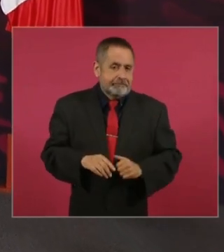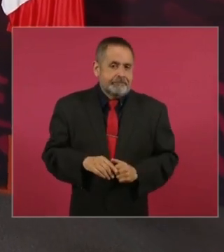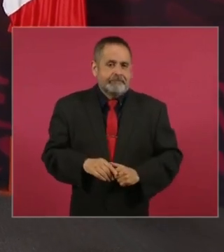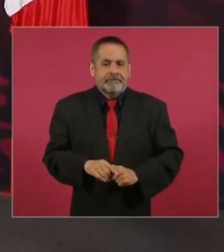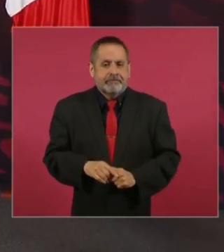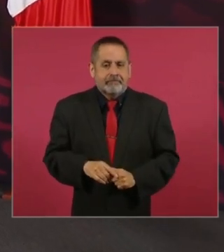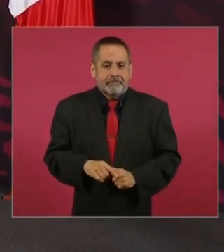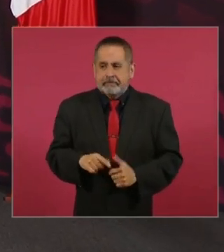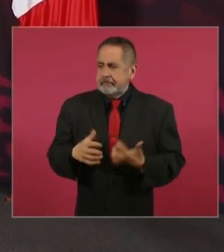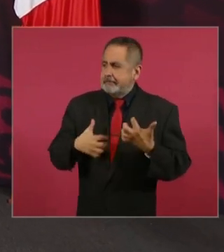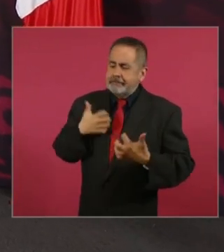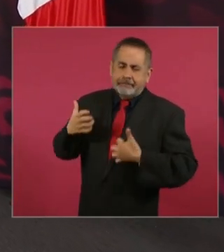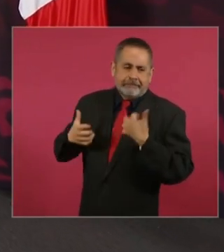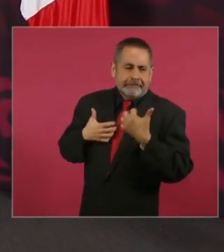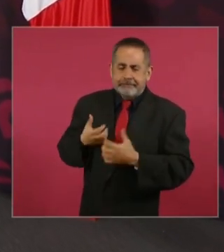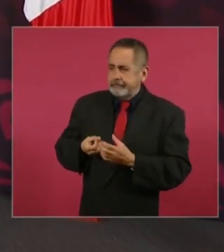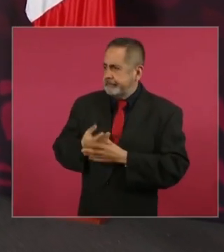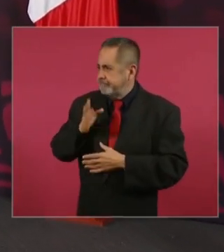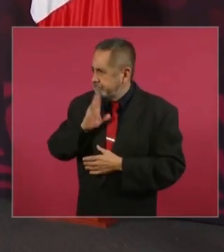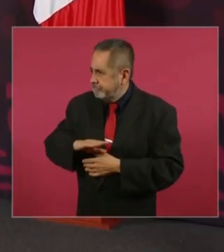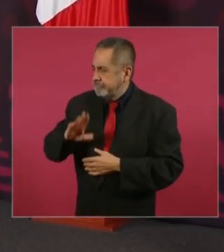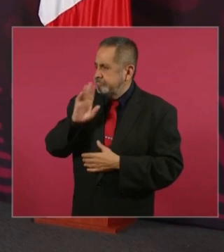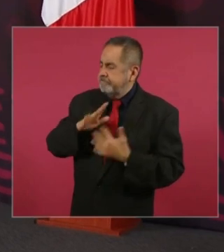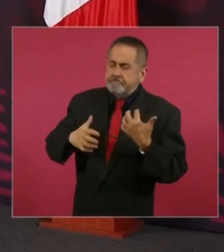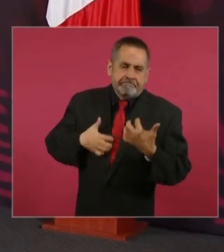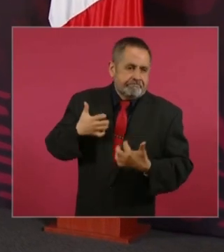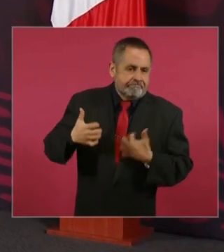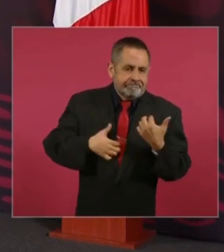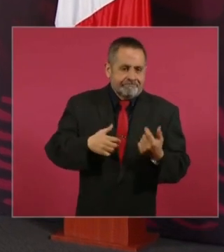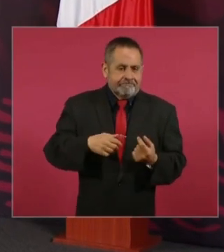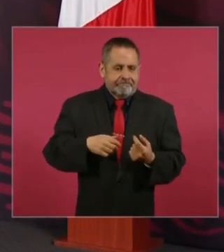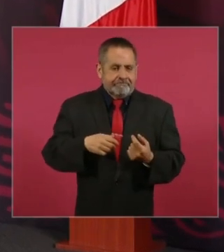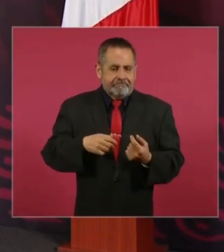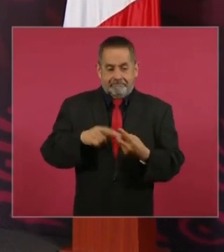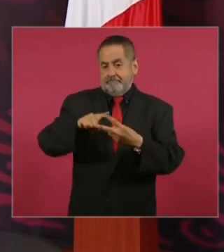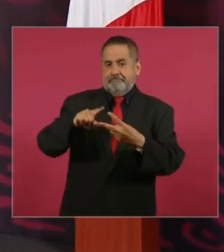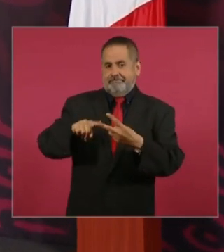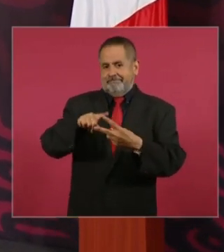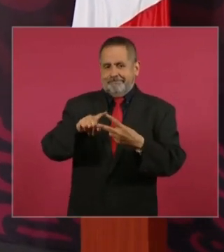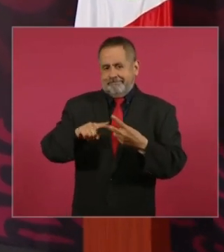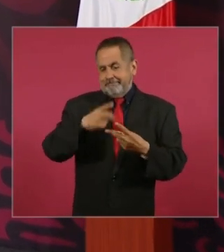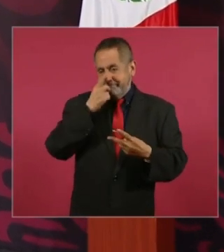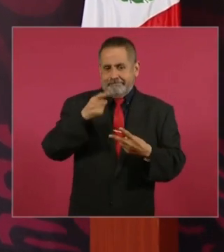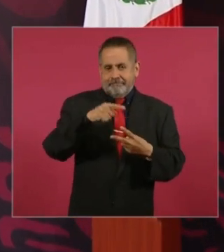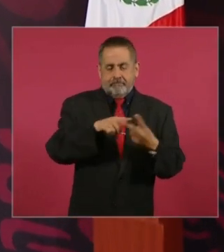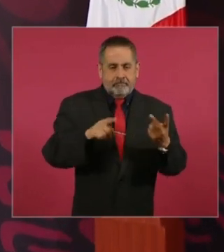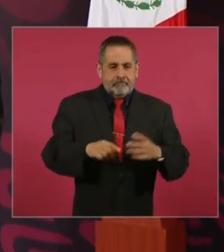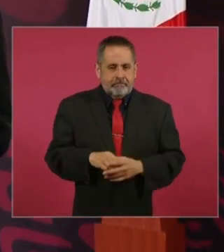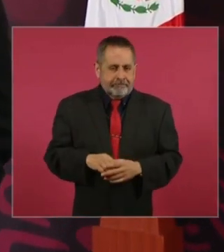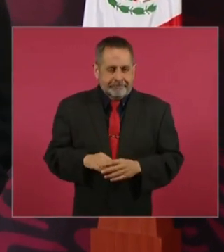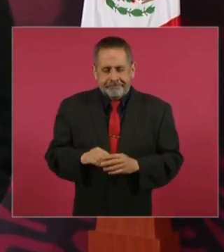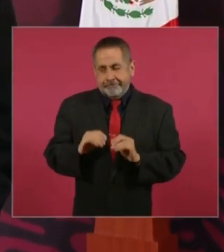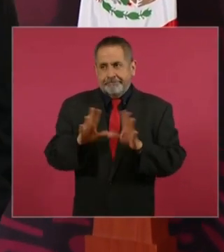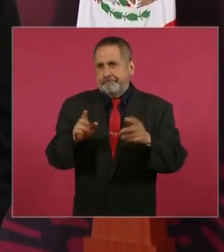Como no les ha ido bien, pero como diría el